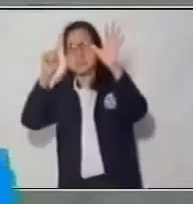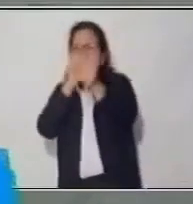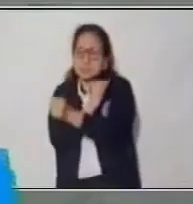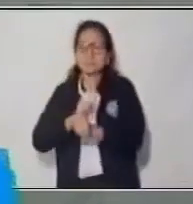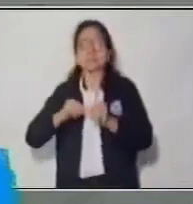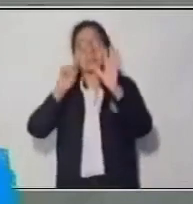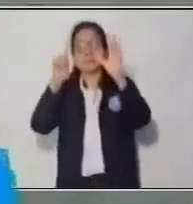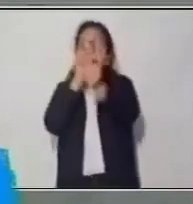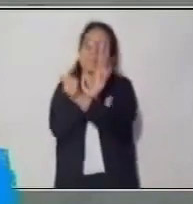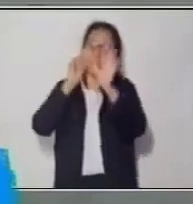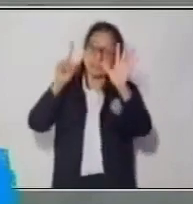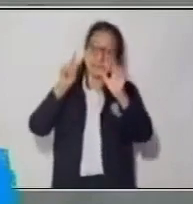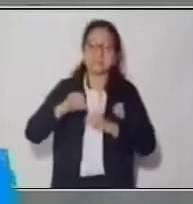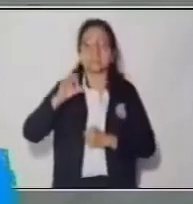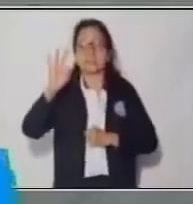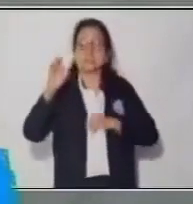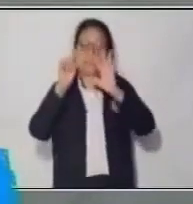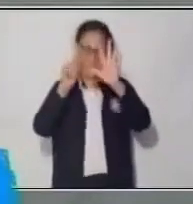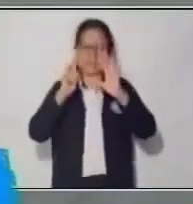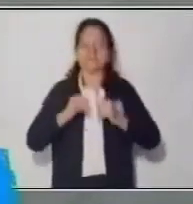por 6, 36.